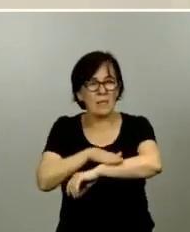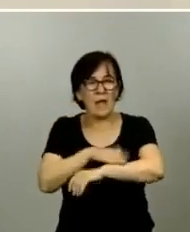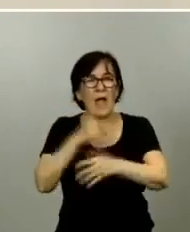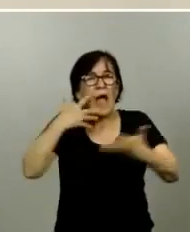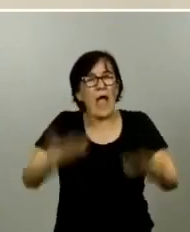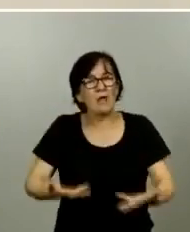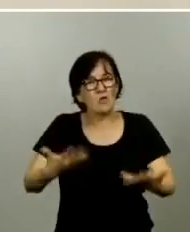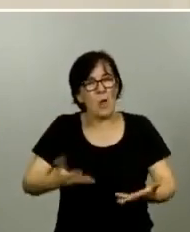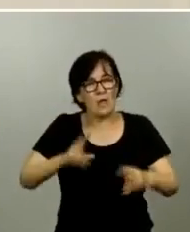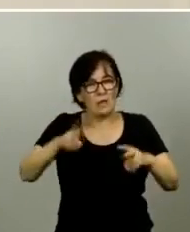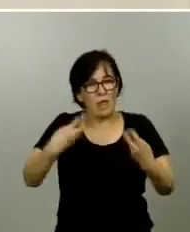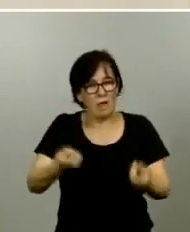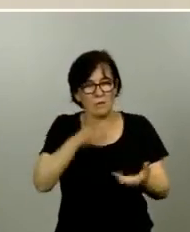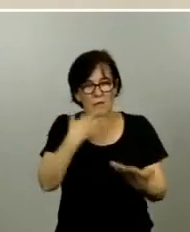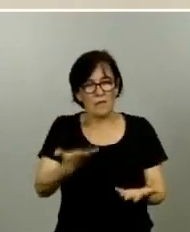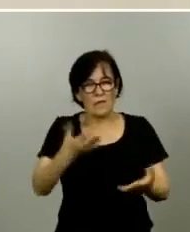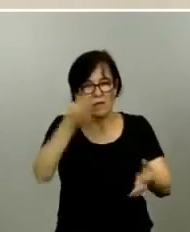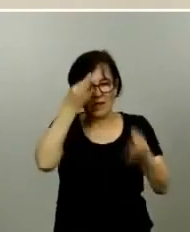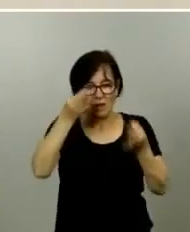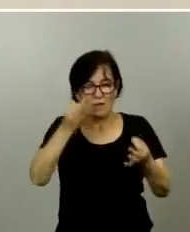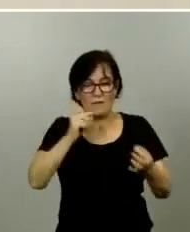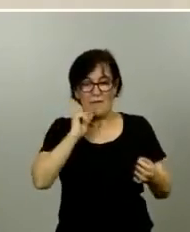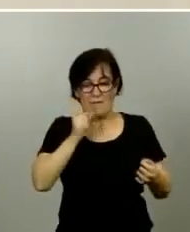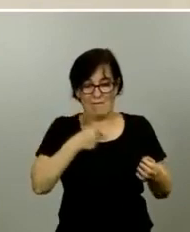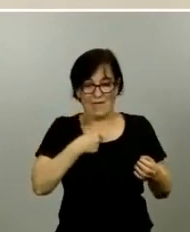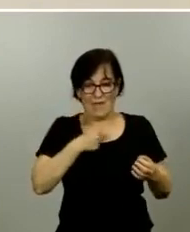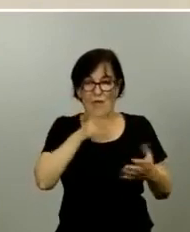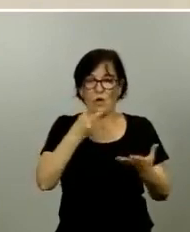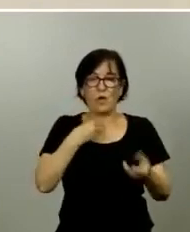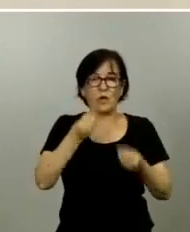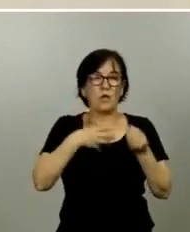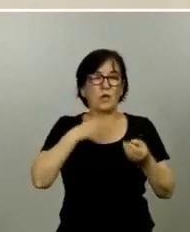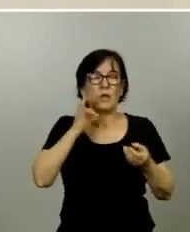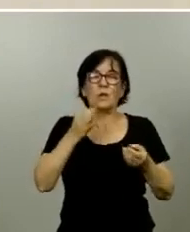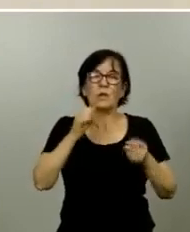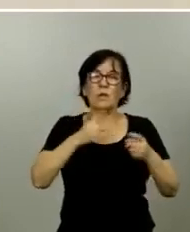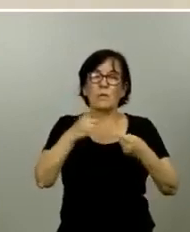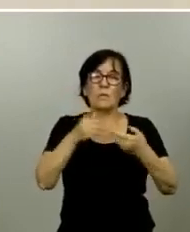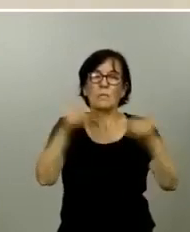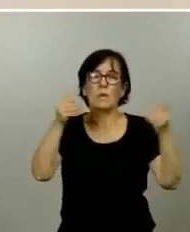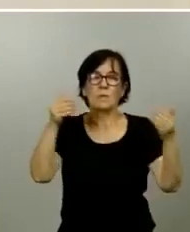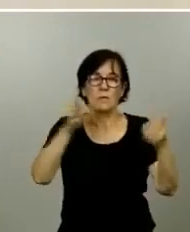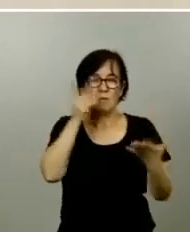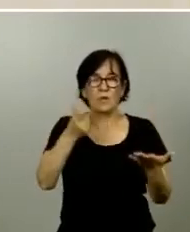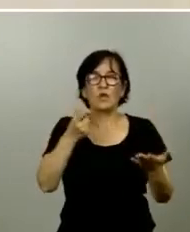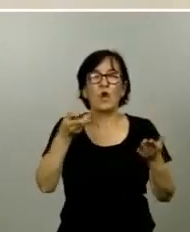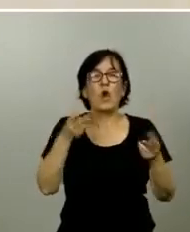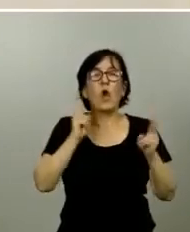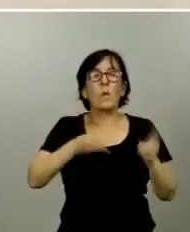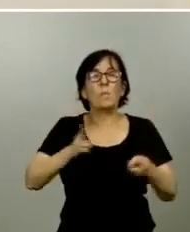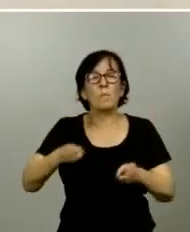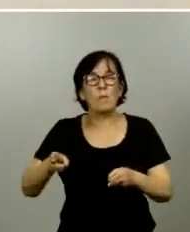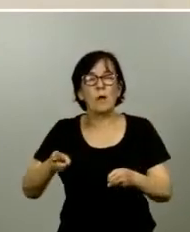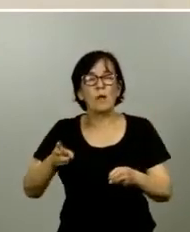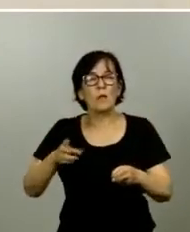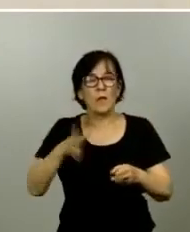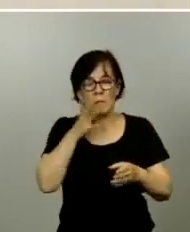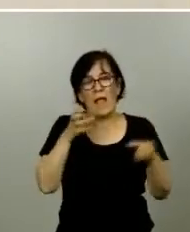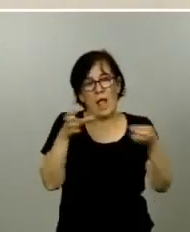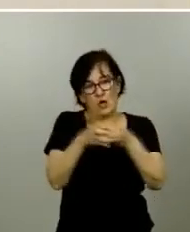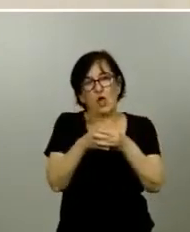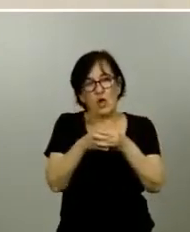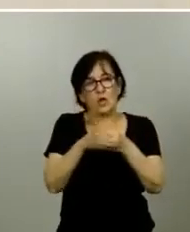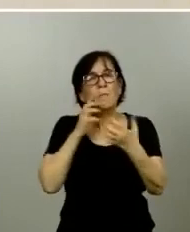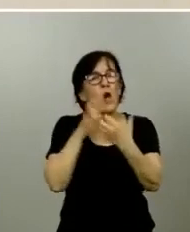dato tanto de los infectados y ofrecer por primera vez un dato sobre los muertos para este colectivo que ha luchado